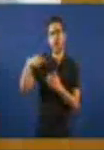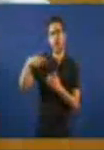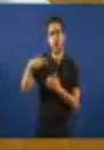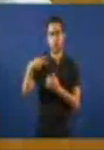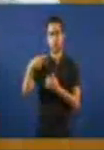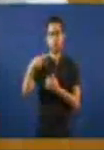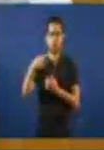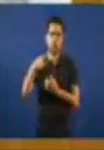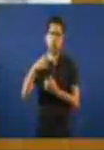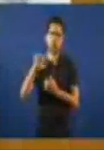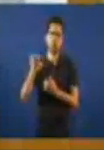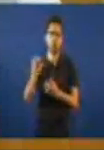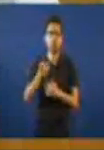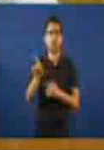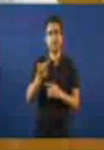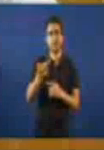nin unha catástrofe natural,